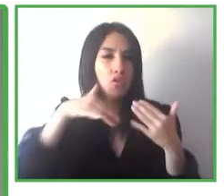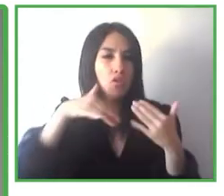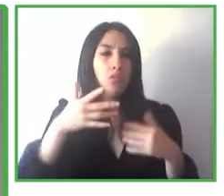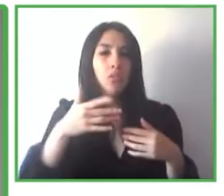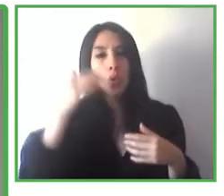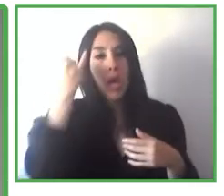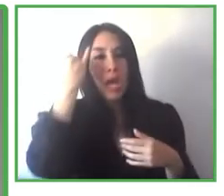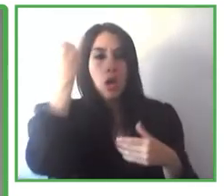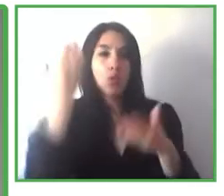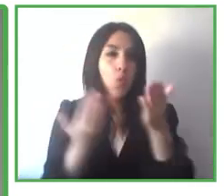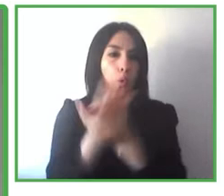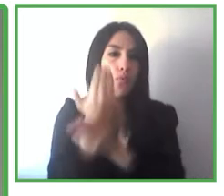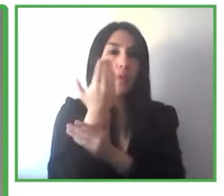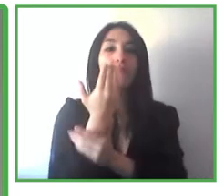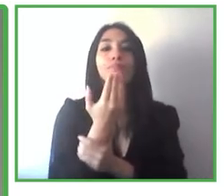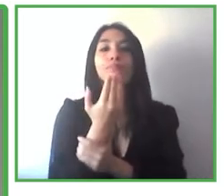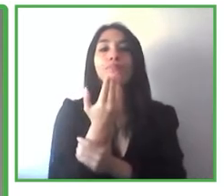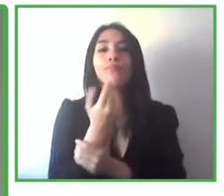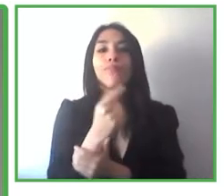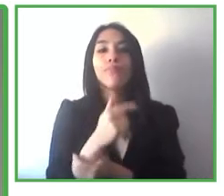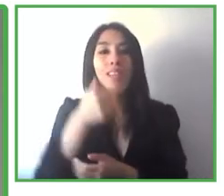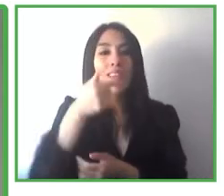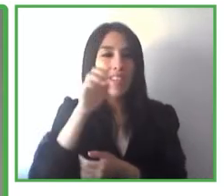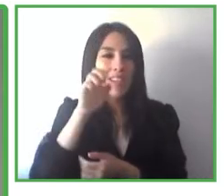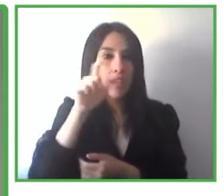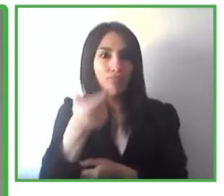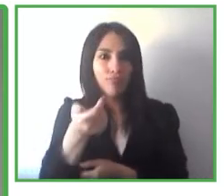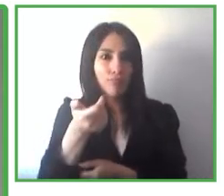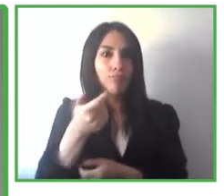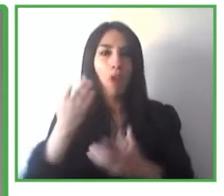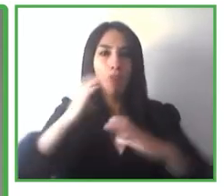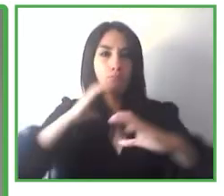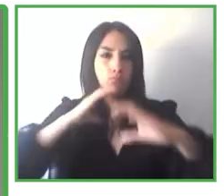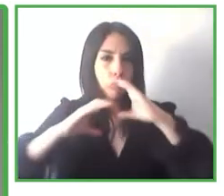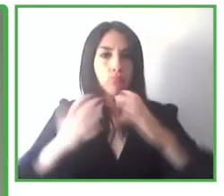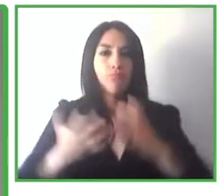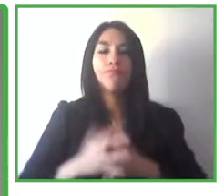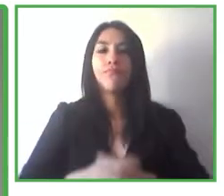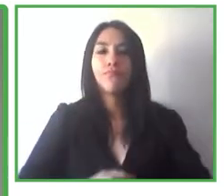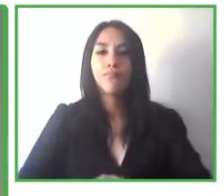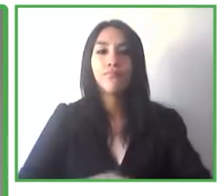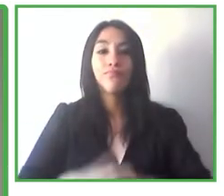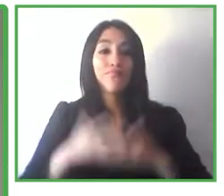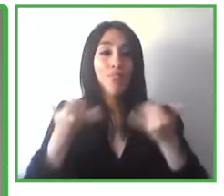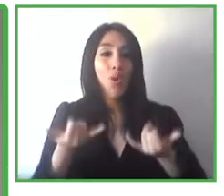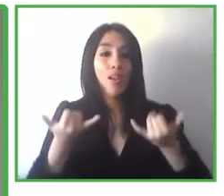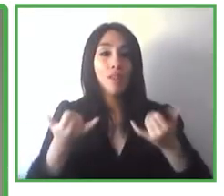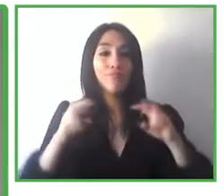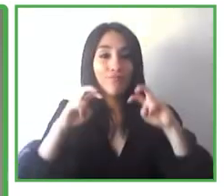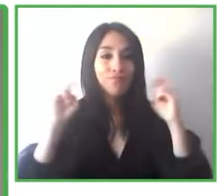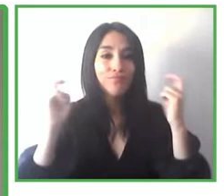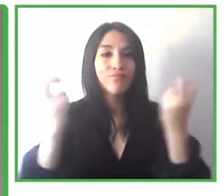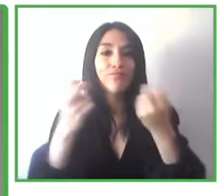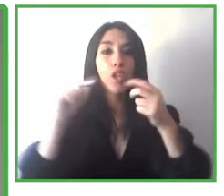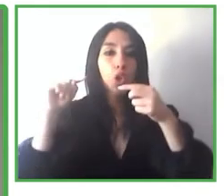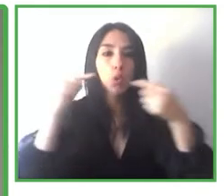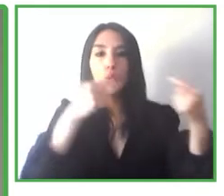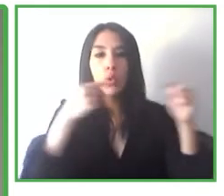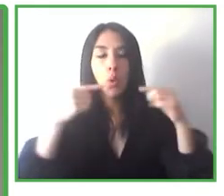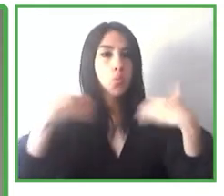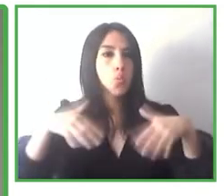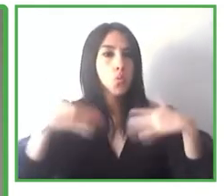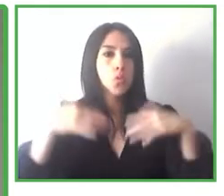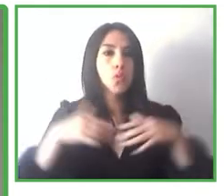Entonces bueno pues teniendo este magnífico panel yo creo que vamos a poder dar una visión muy integradora y muy